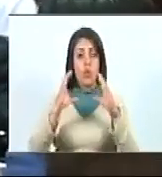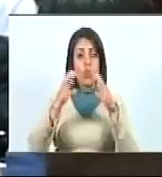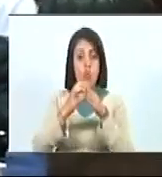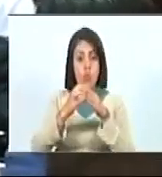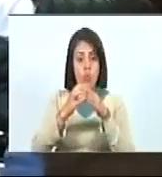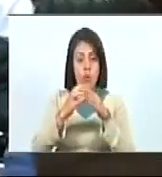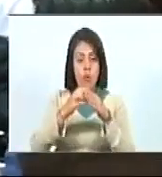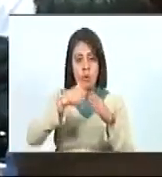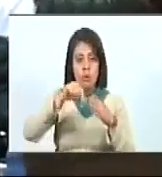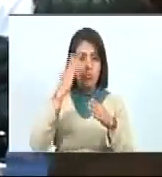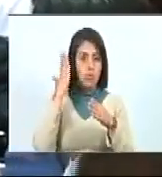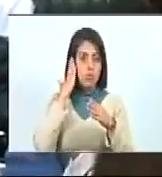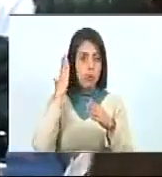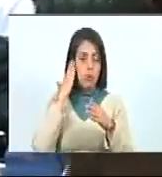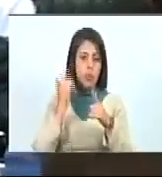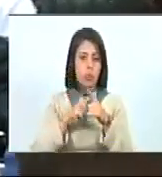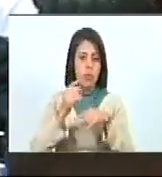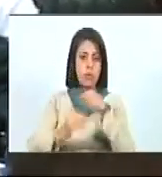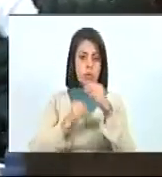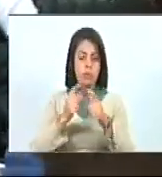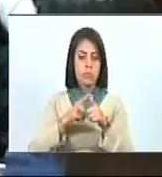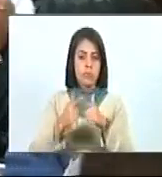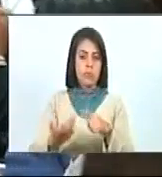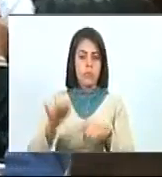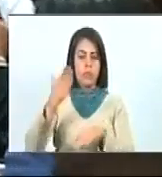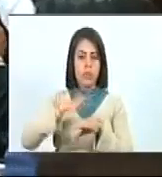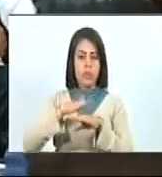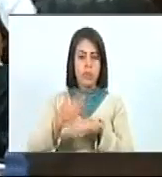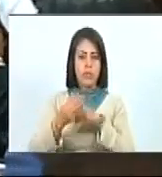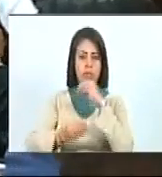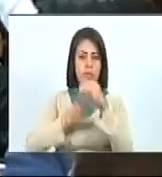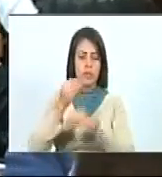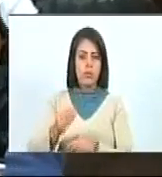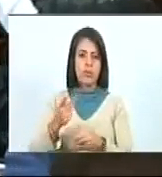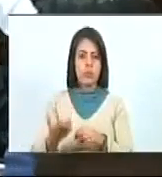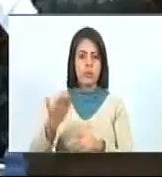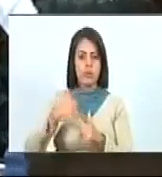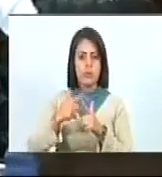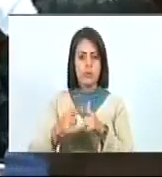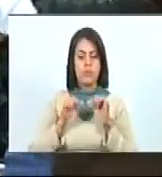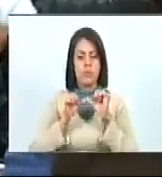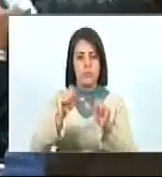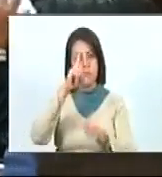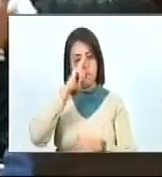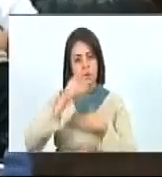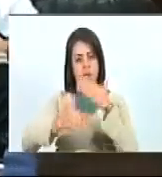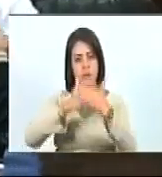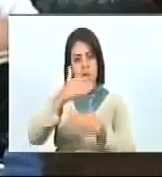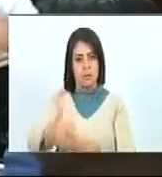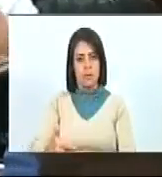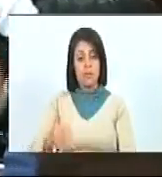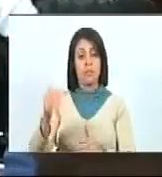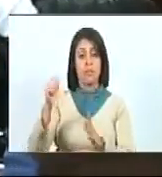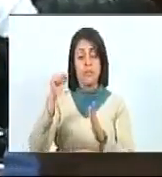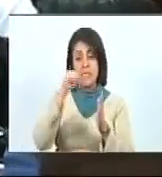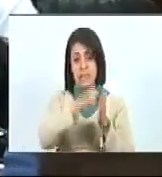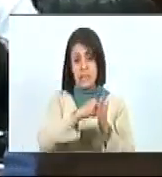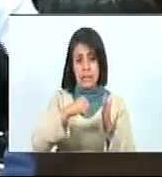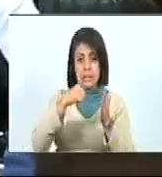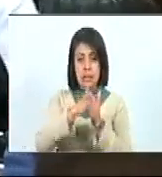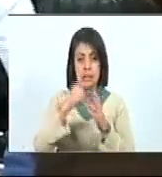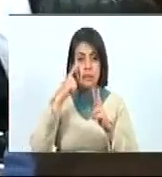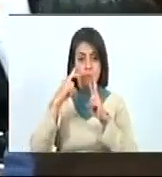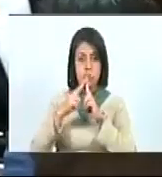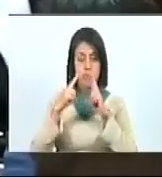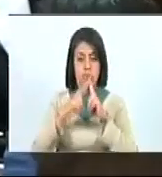de sordos, una población muy importante que de alguna u otra manera durante muchos años ha venido luchando por su reconocimiento, así como